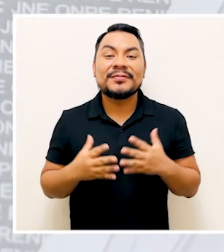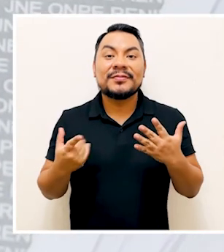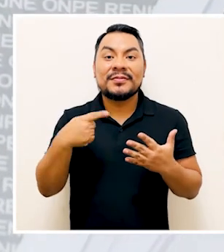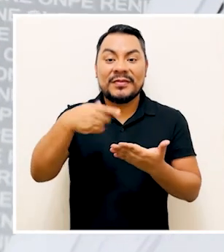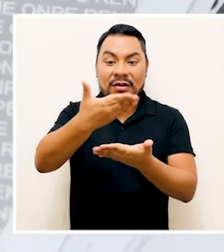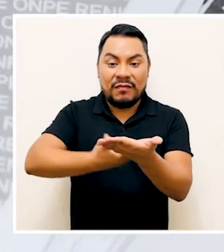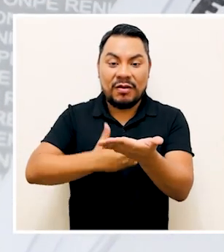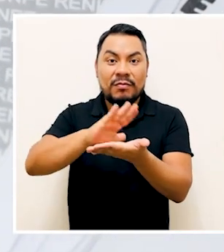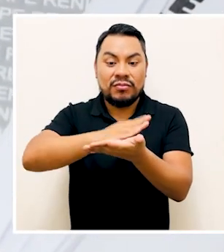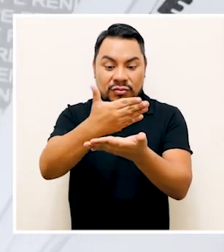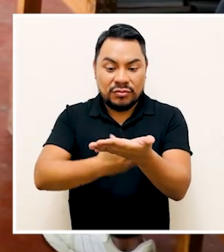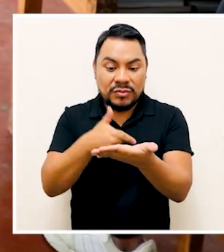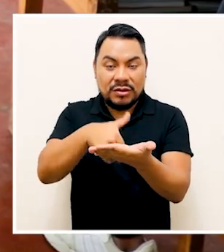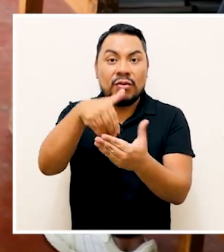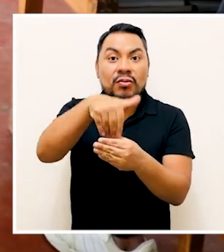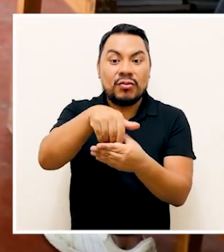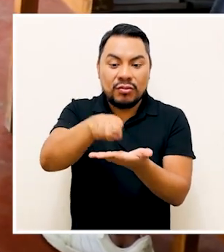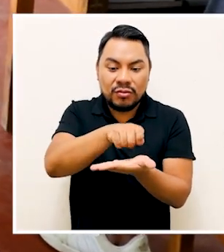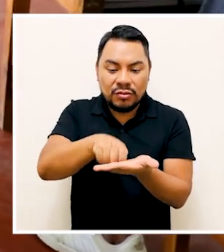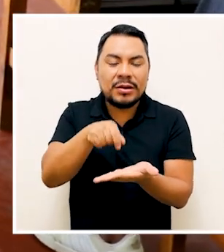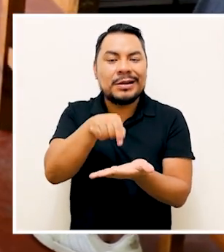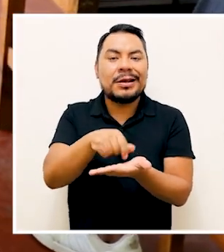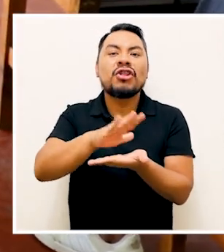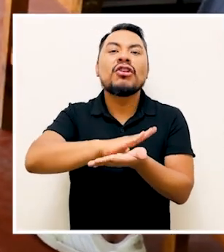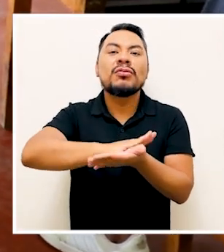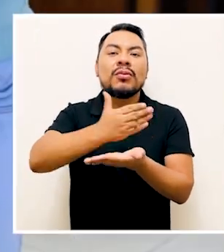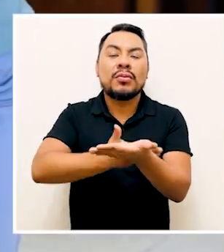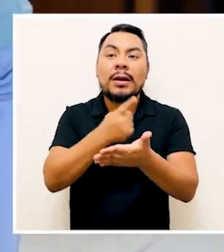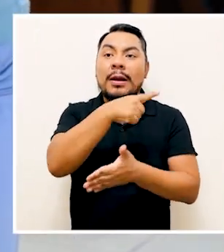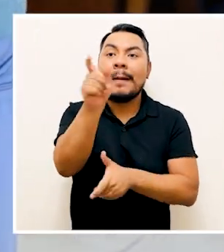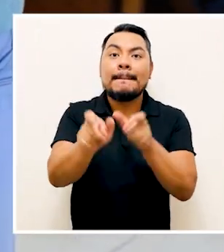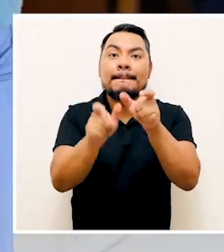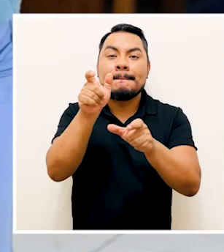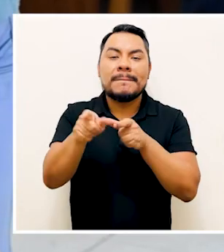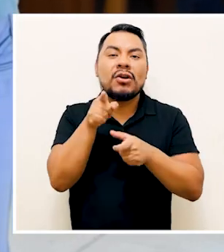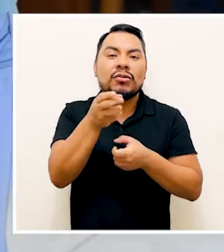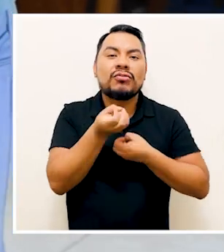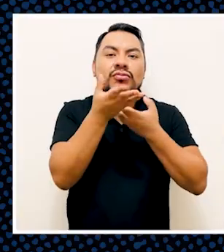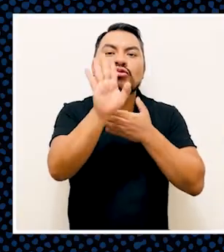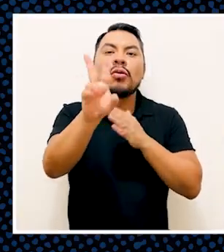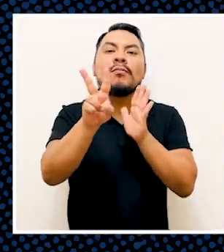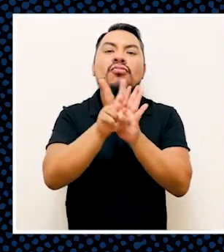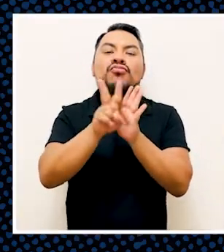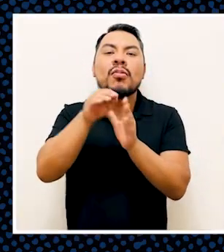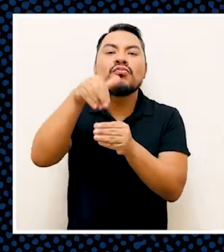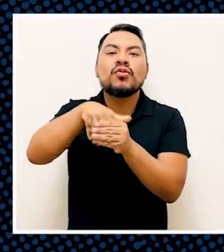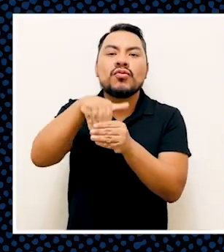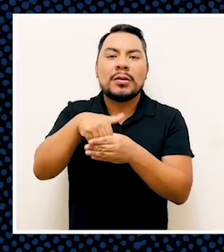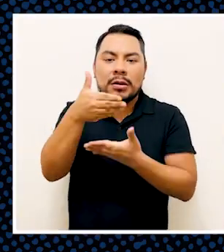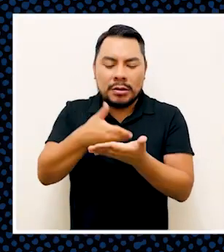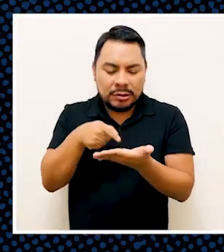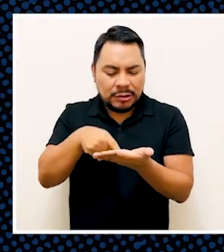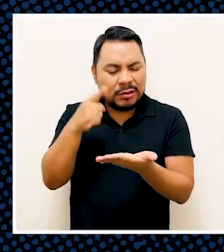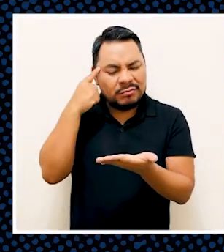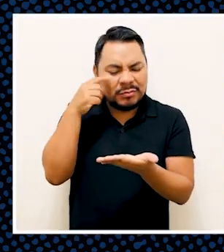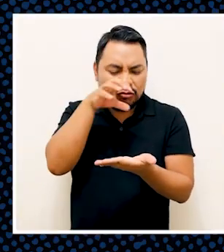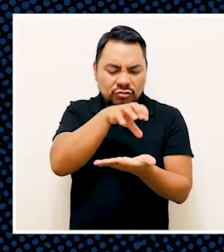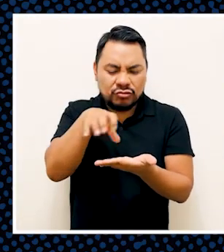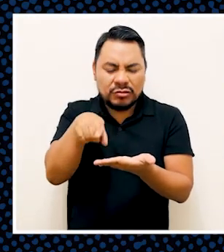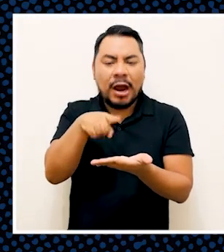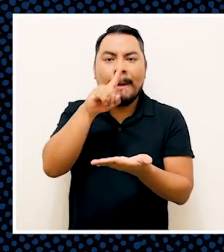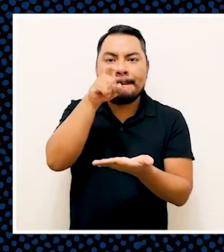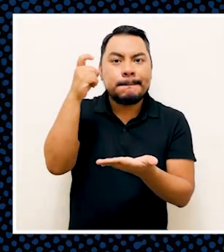La cédula de sufragio es el documento electoral en el que la ciudadanía expresa su voto, marcando el símbolo de la organización